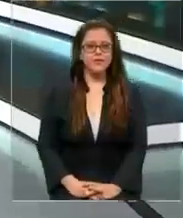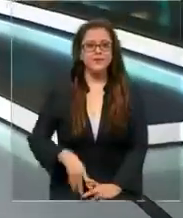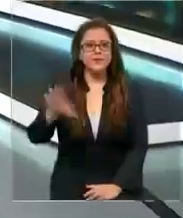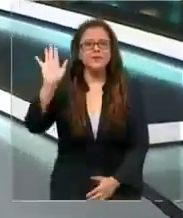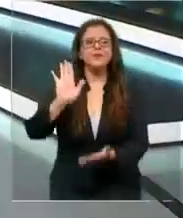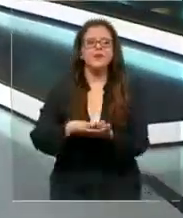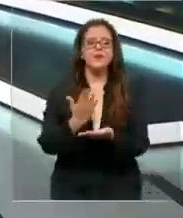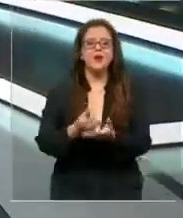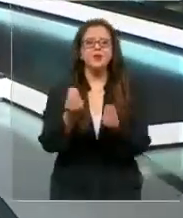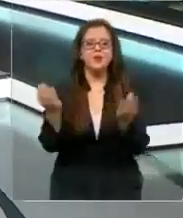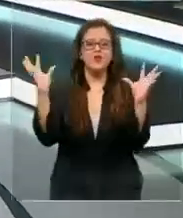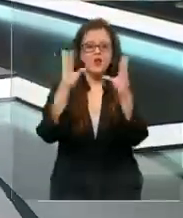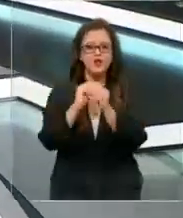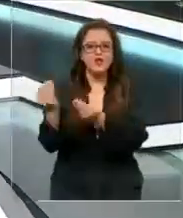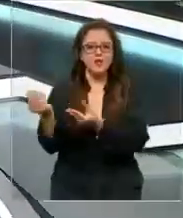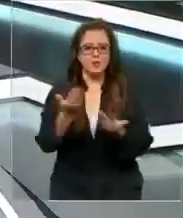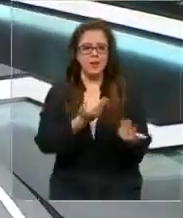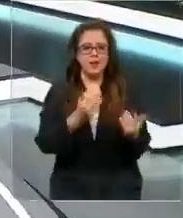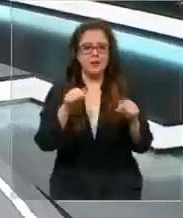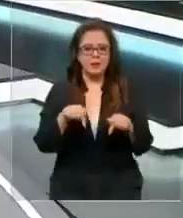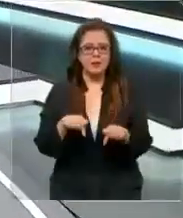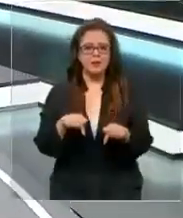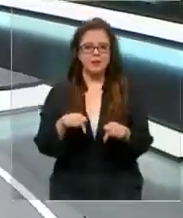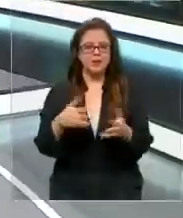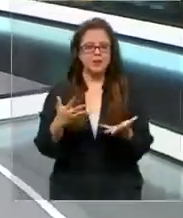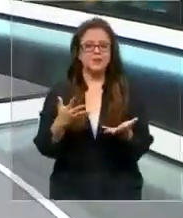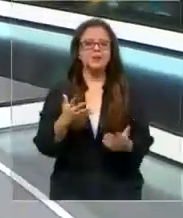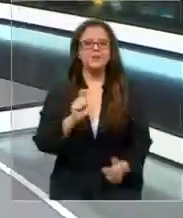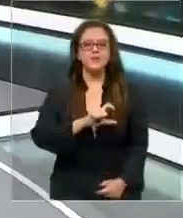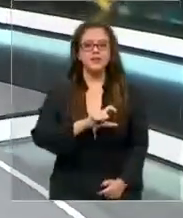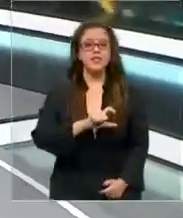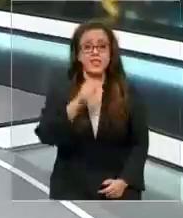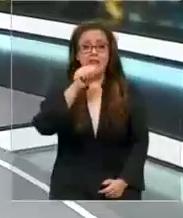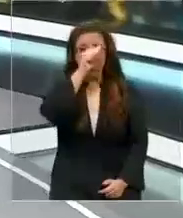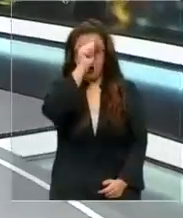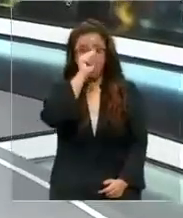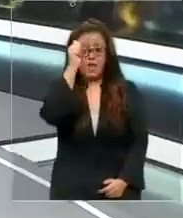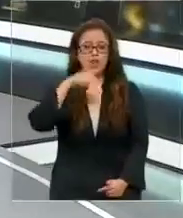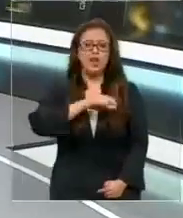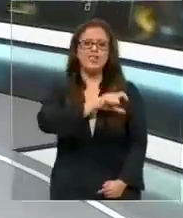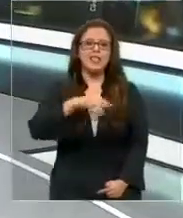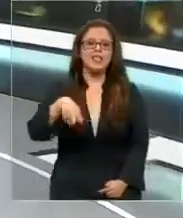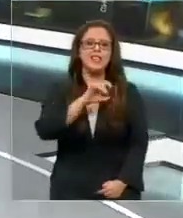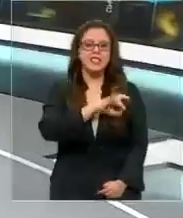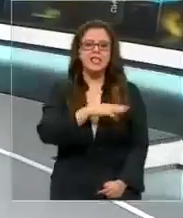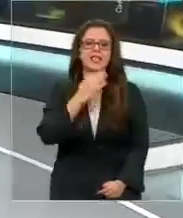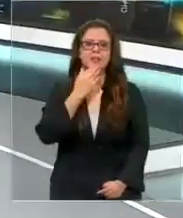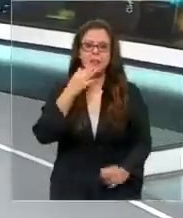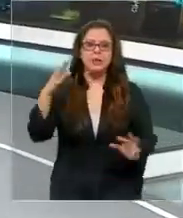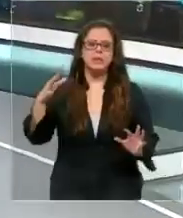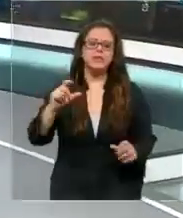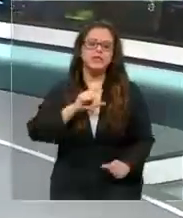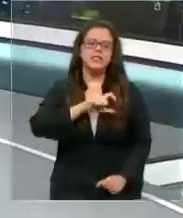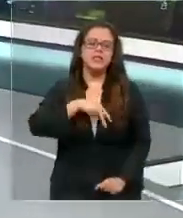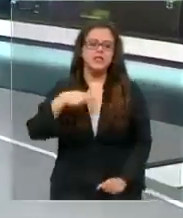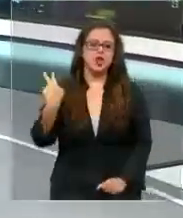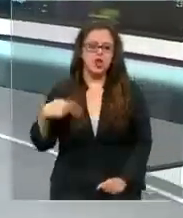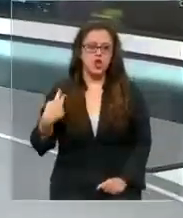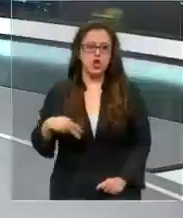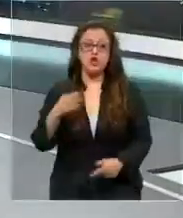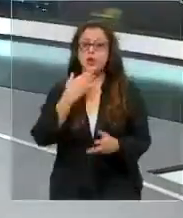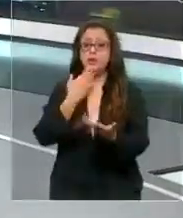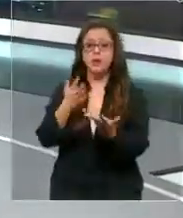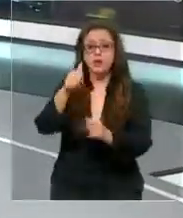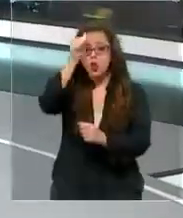Hola, ¿cómo están? Muy buenas noches, bienvenidos a esta edición central de día domingo de CNN Chile y Televisión Noticias. Un domingo de